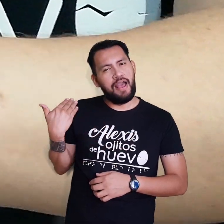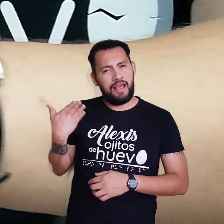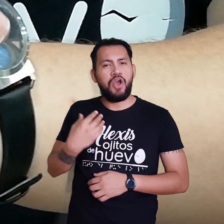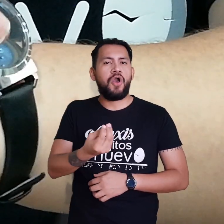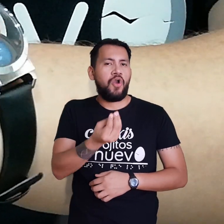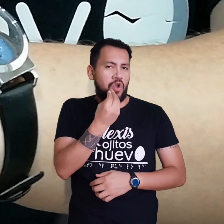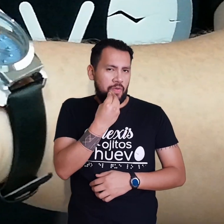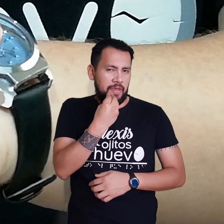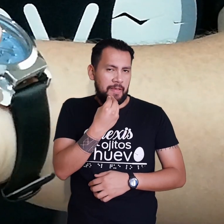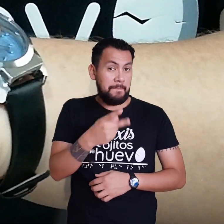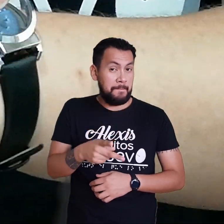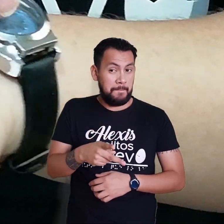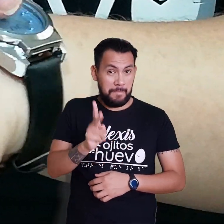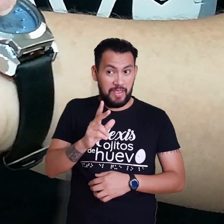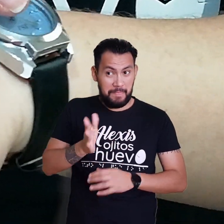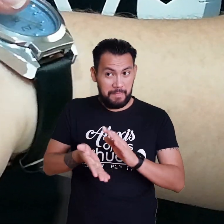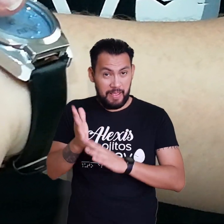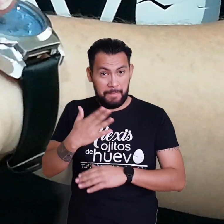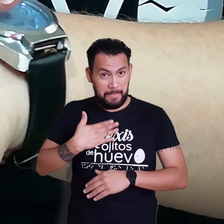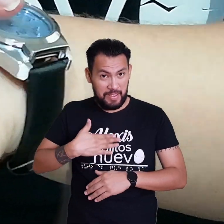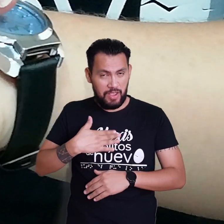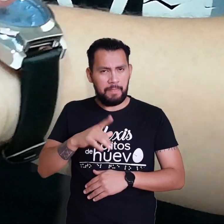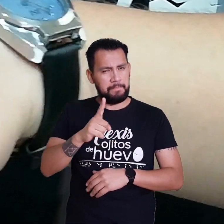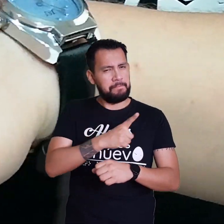Funciona de la siguiente manera No es el primero Está así cerrado